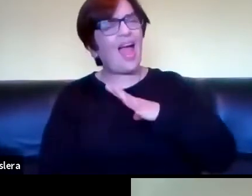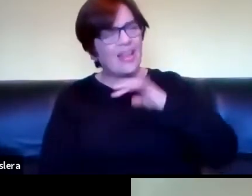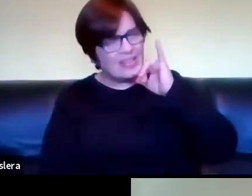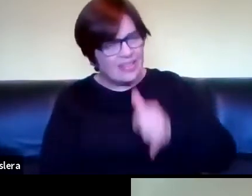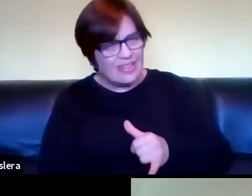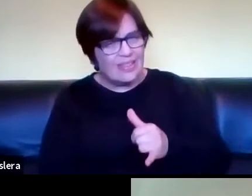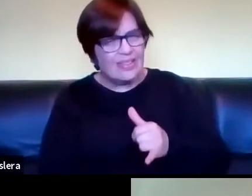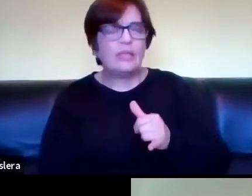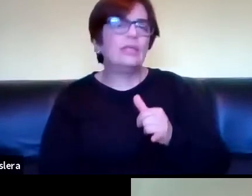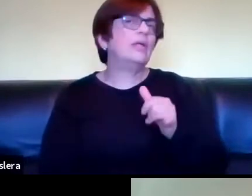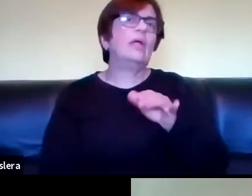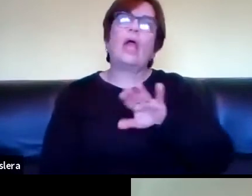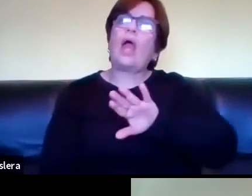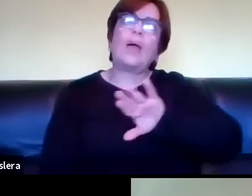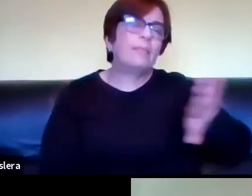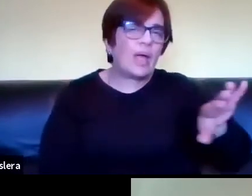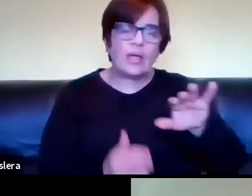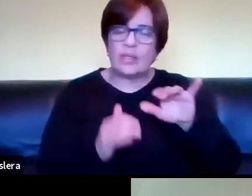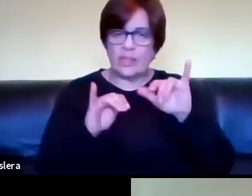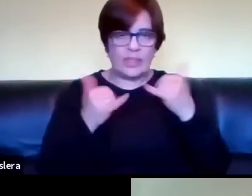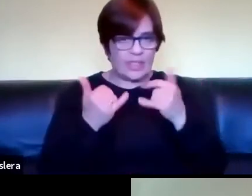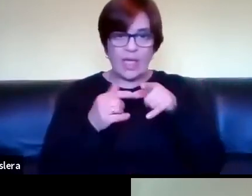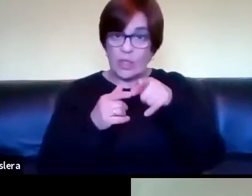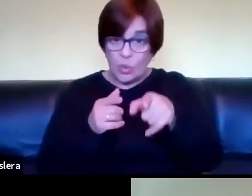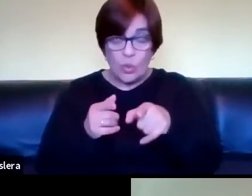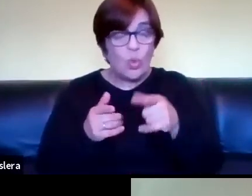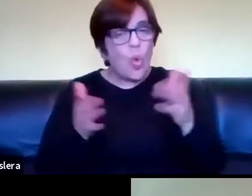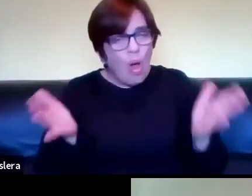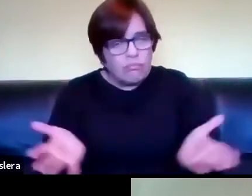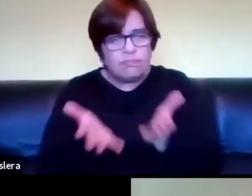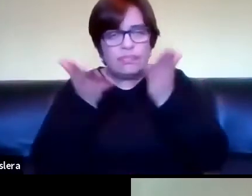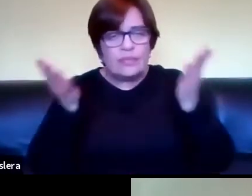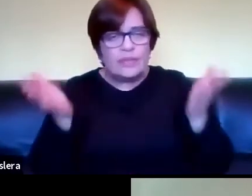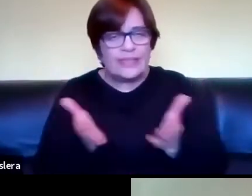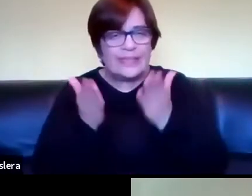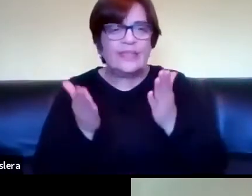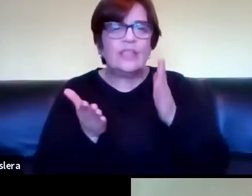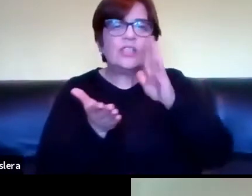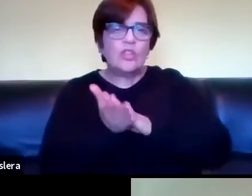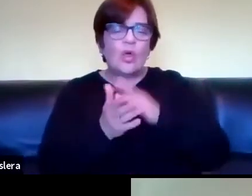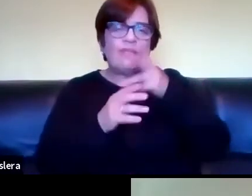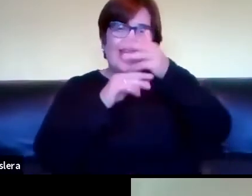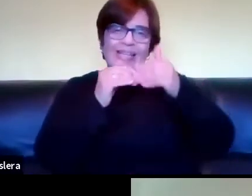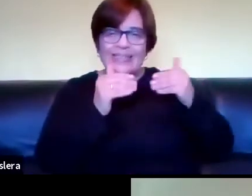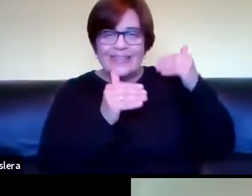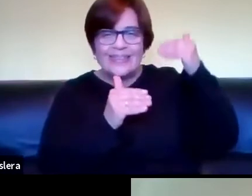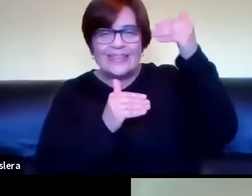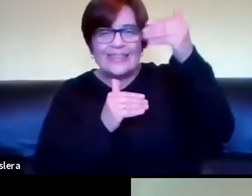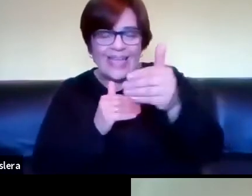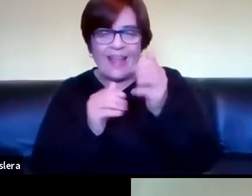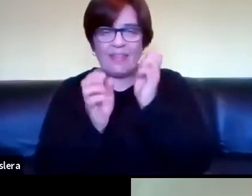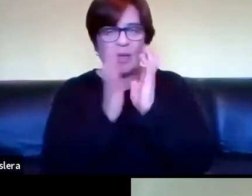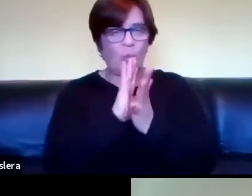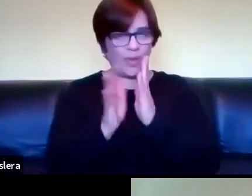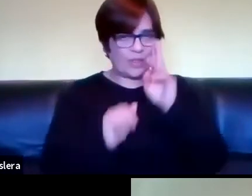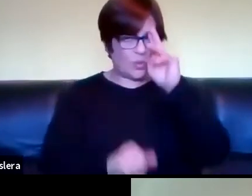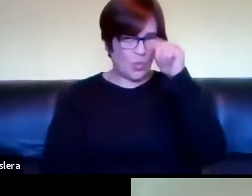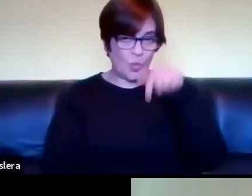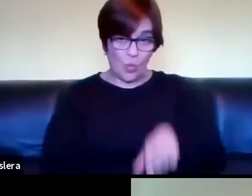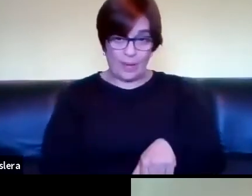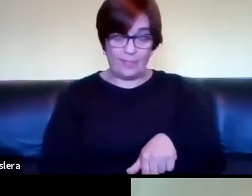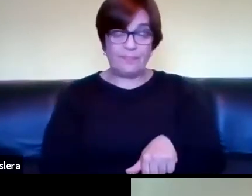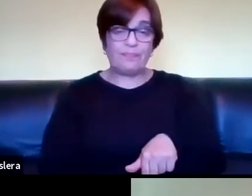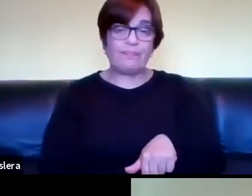más allá de la que venimos desarrollando y la que tú venís impulsando en relación con esto de la textualidad diferida de la lengua de señas uruguaya